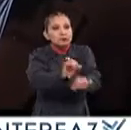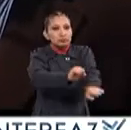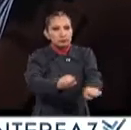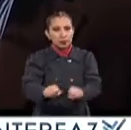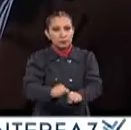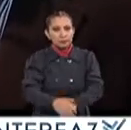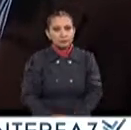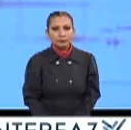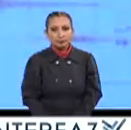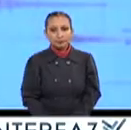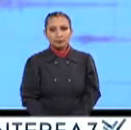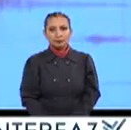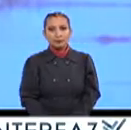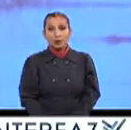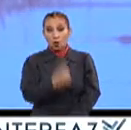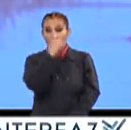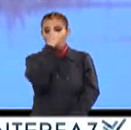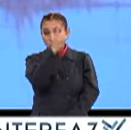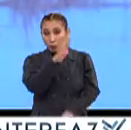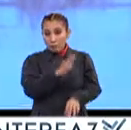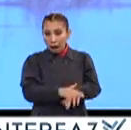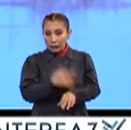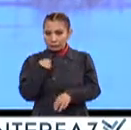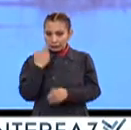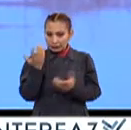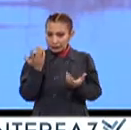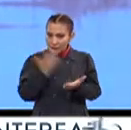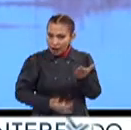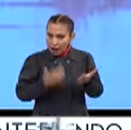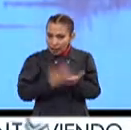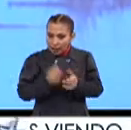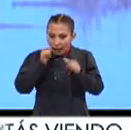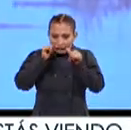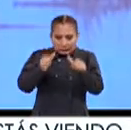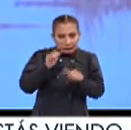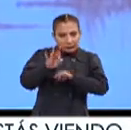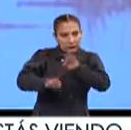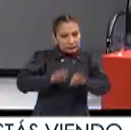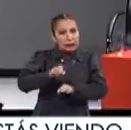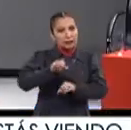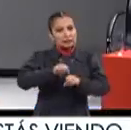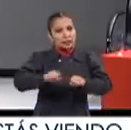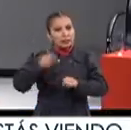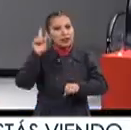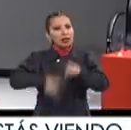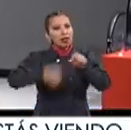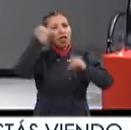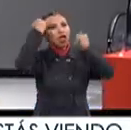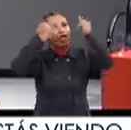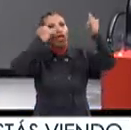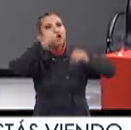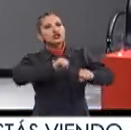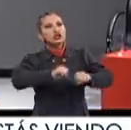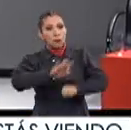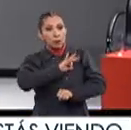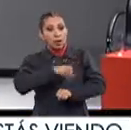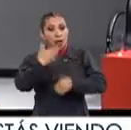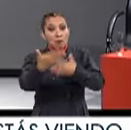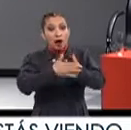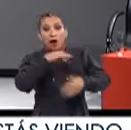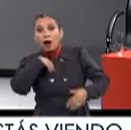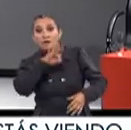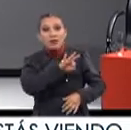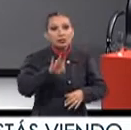de que se presente un sismo Uno de los mayores retos en materia de sismicidad Es romper con el mito de que los sismos se pueden